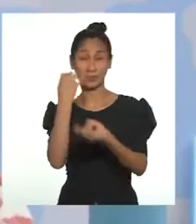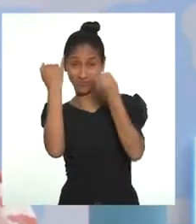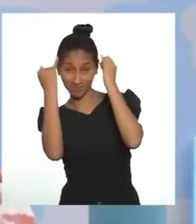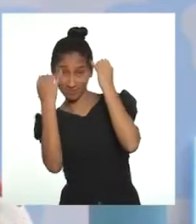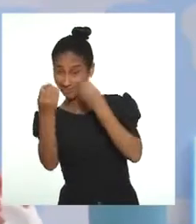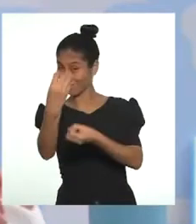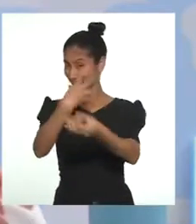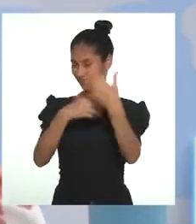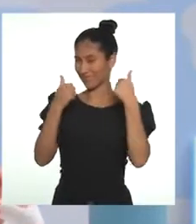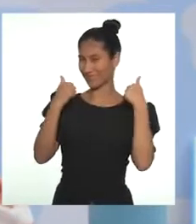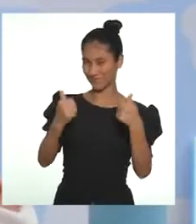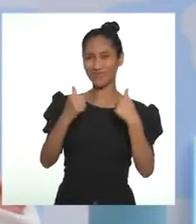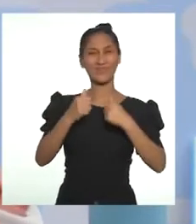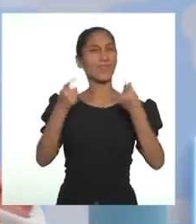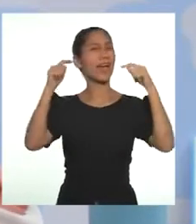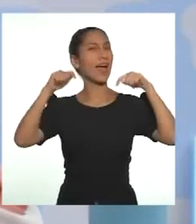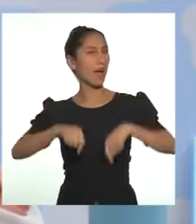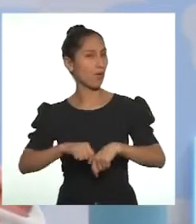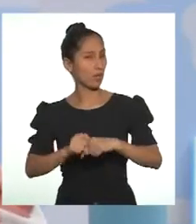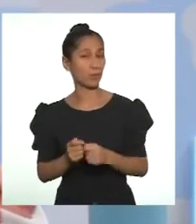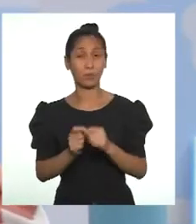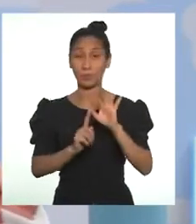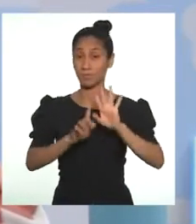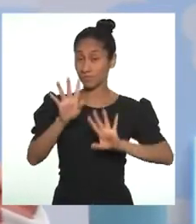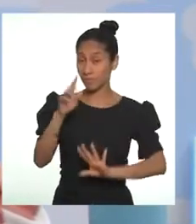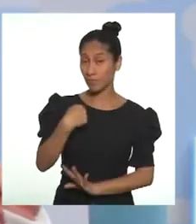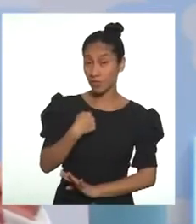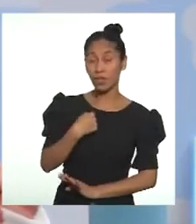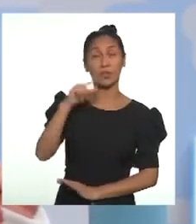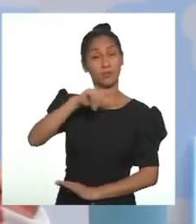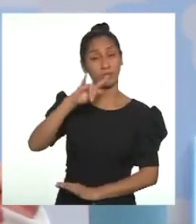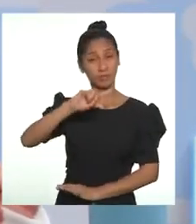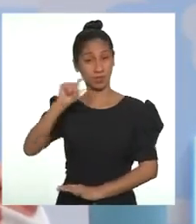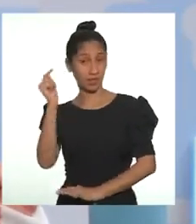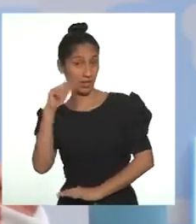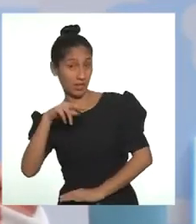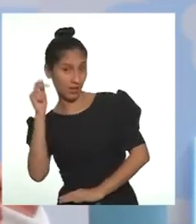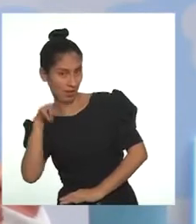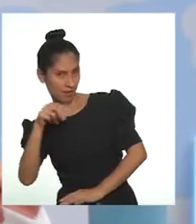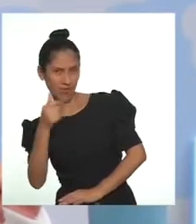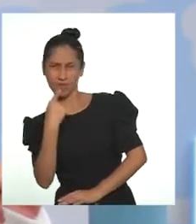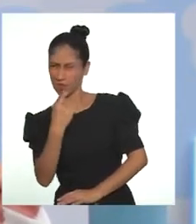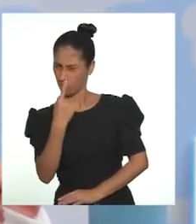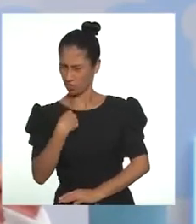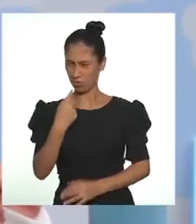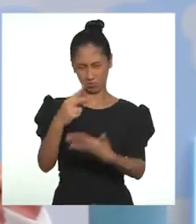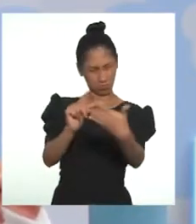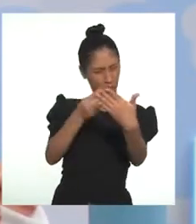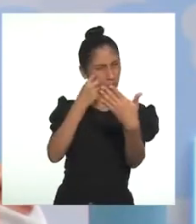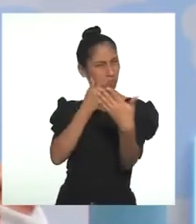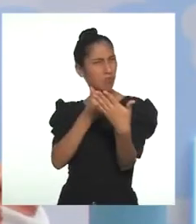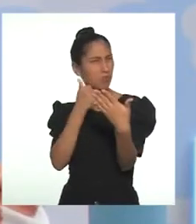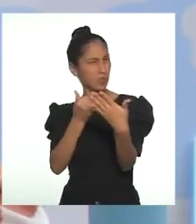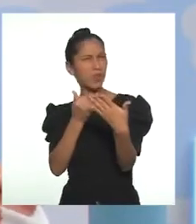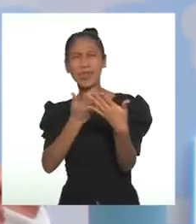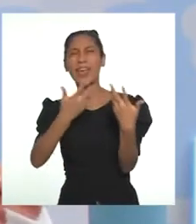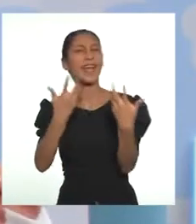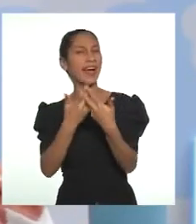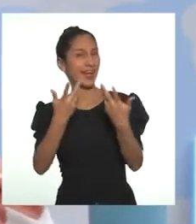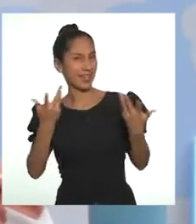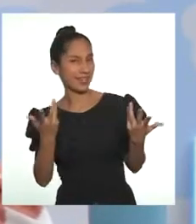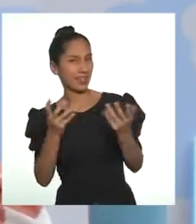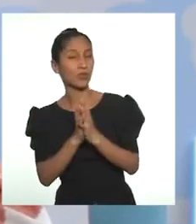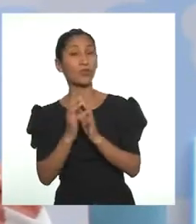precisos. Ahora, hay algo de lo que dijo Gugliana que me pareció muy bueno. Me refiero a